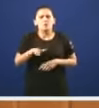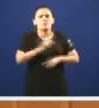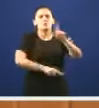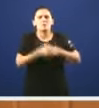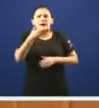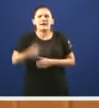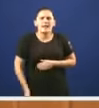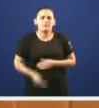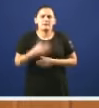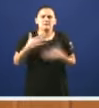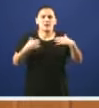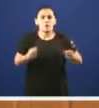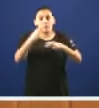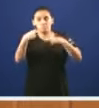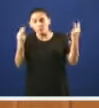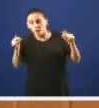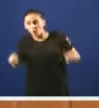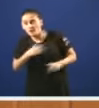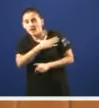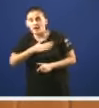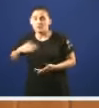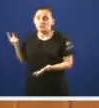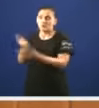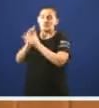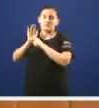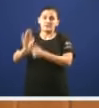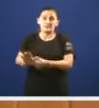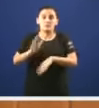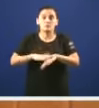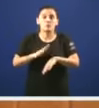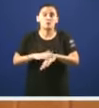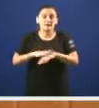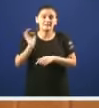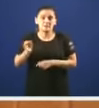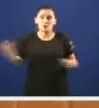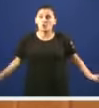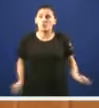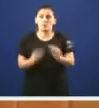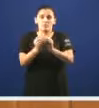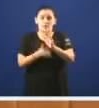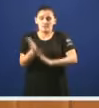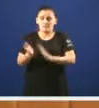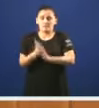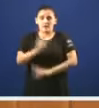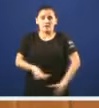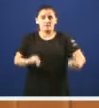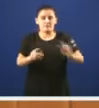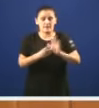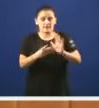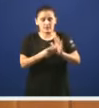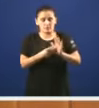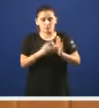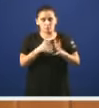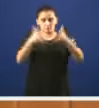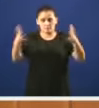saúde pública e hoxe queríamos volver traelo aquí porque efectivamente coincide no que finalizaría ese decreto que vostedes